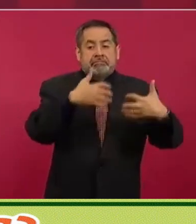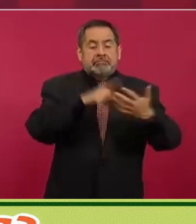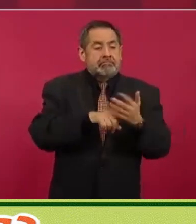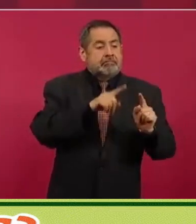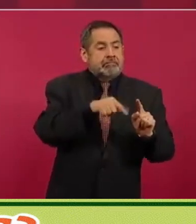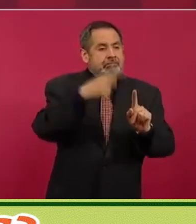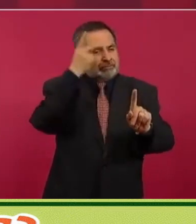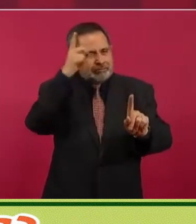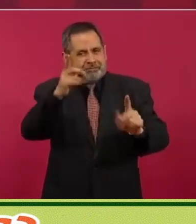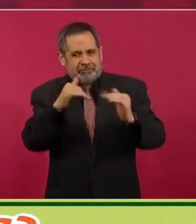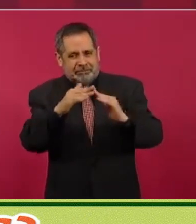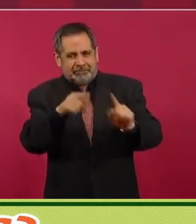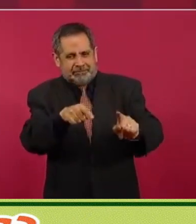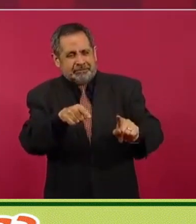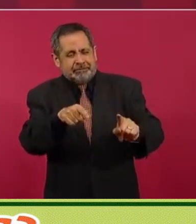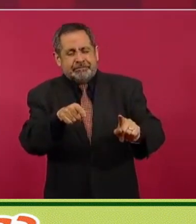dueño de la casa